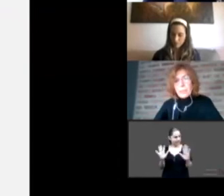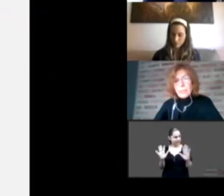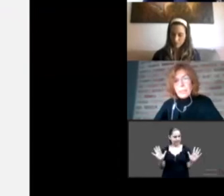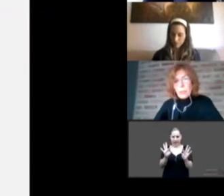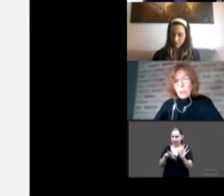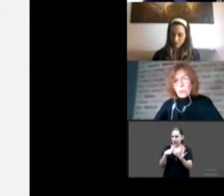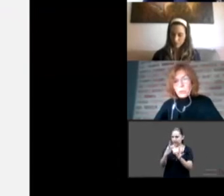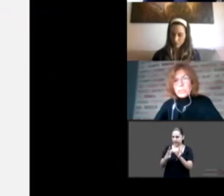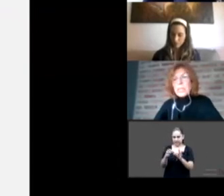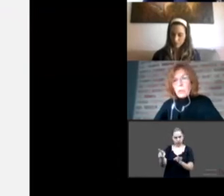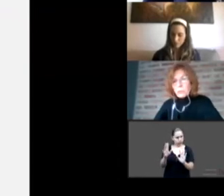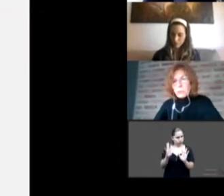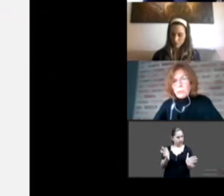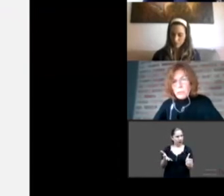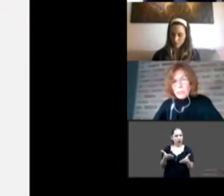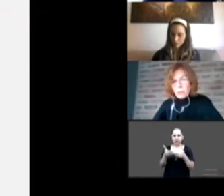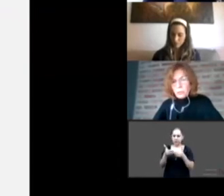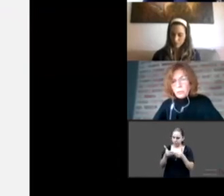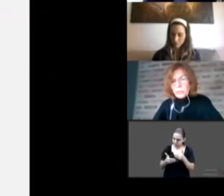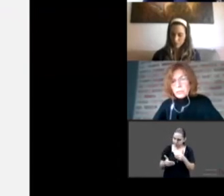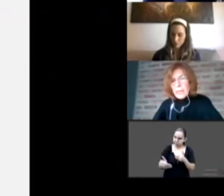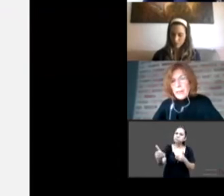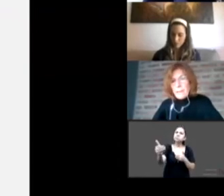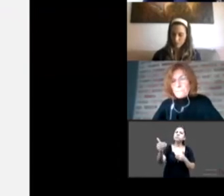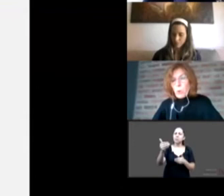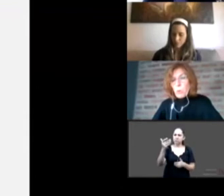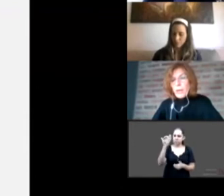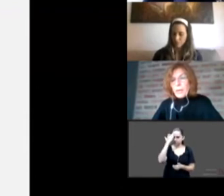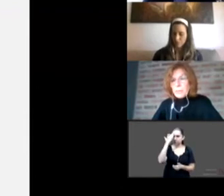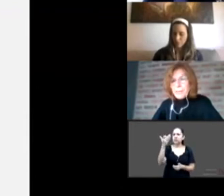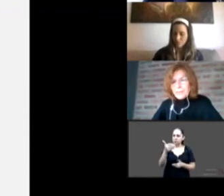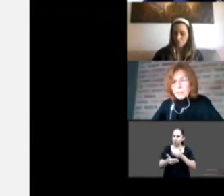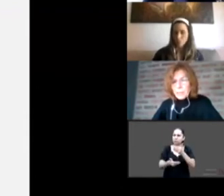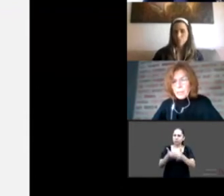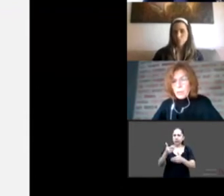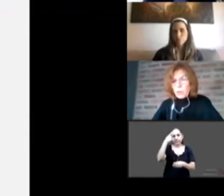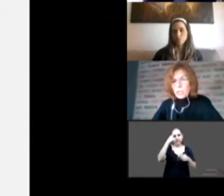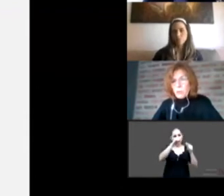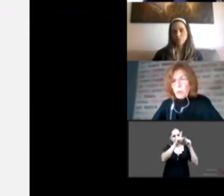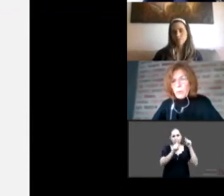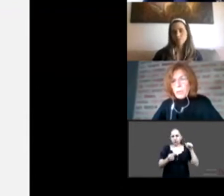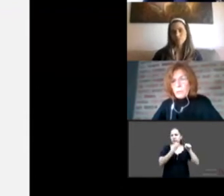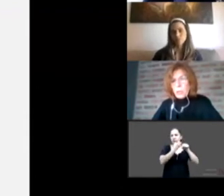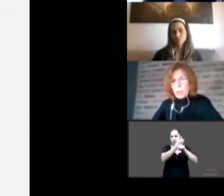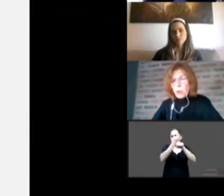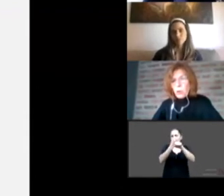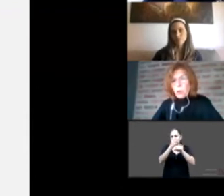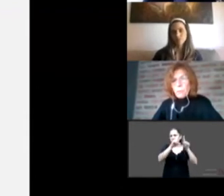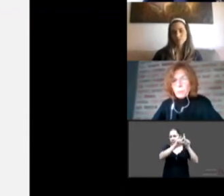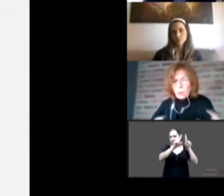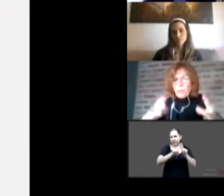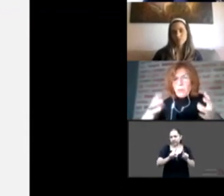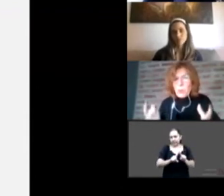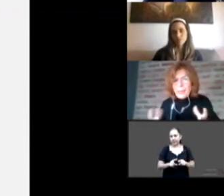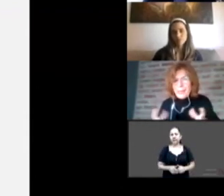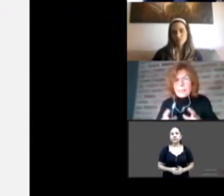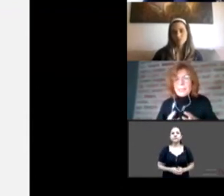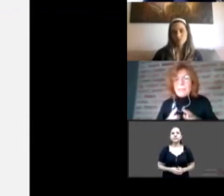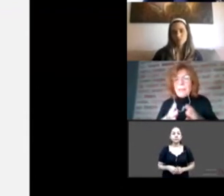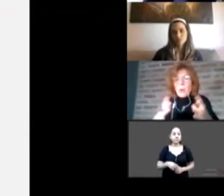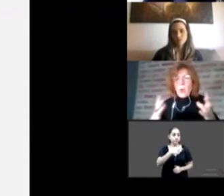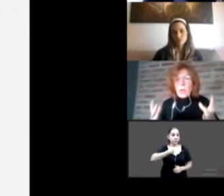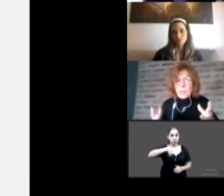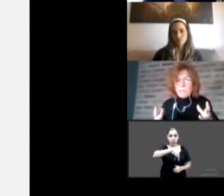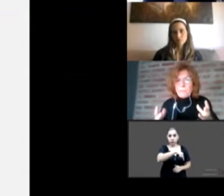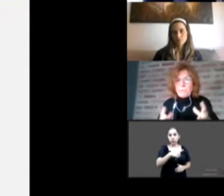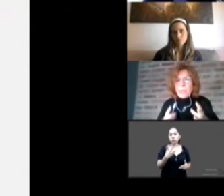...permanente en algunos estados de México. Entonces, como herramienta, lo que hemos podido configurar es